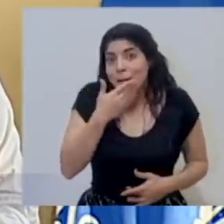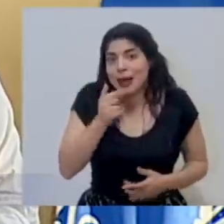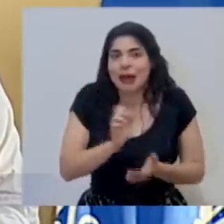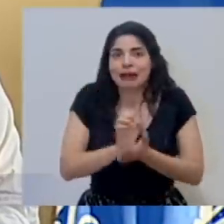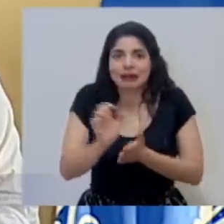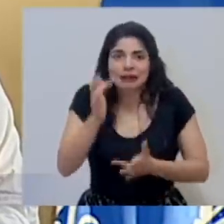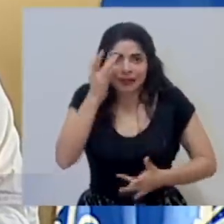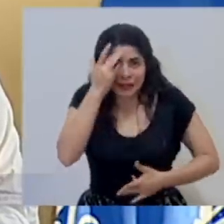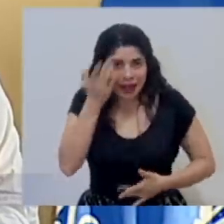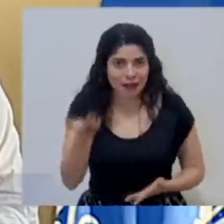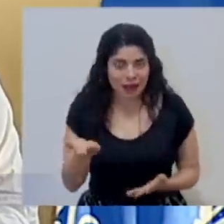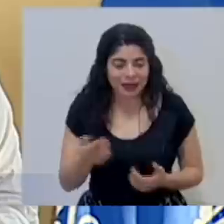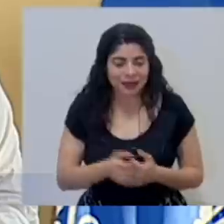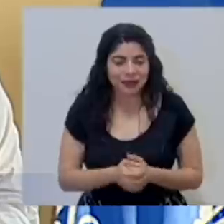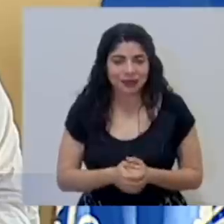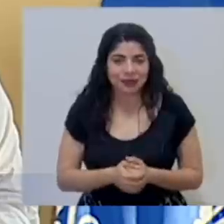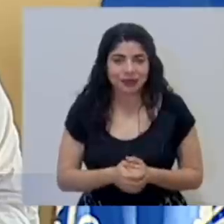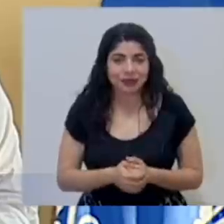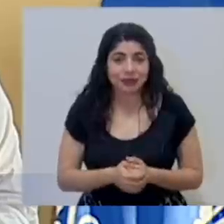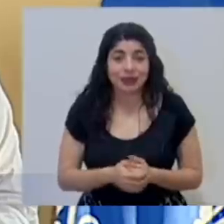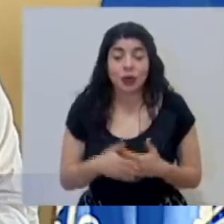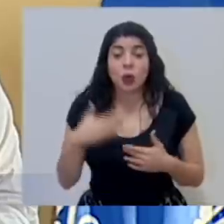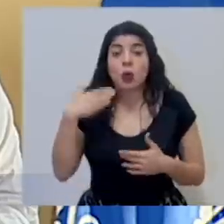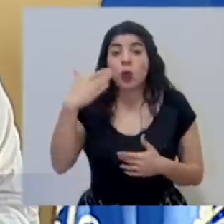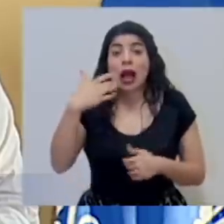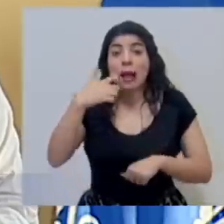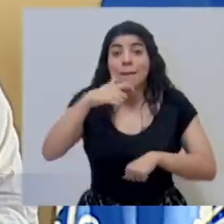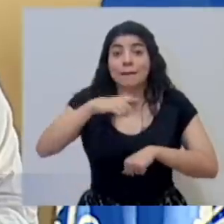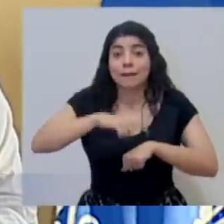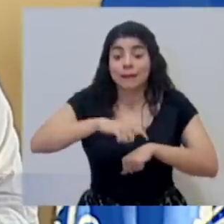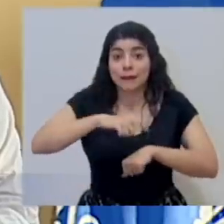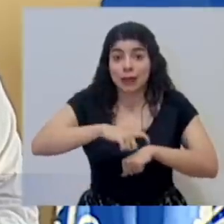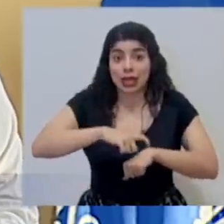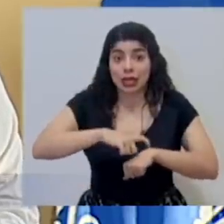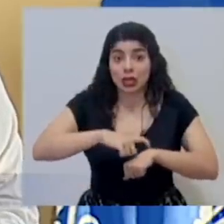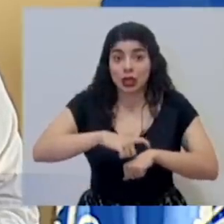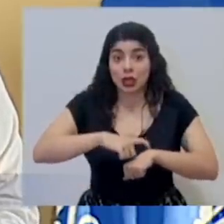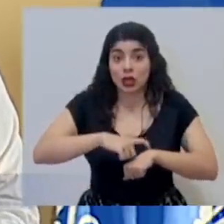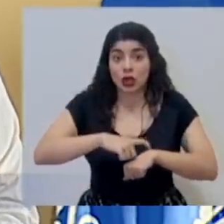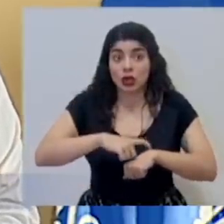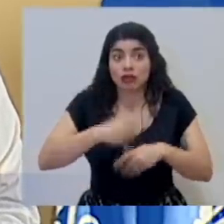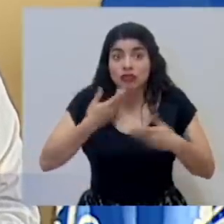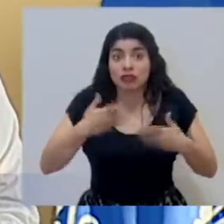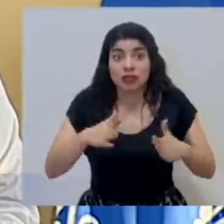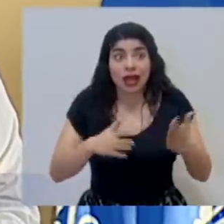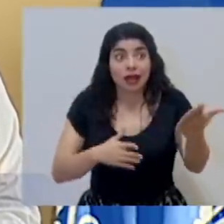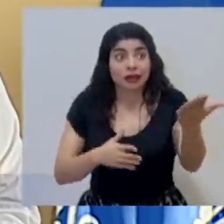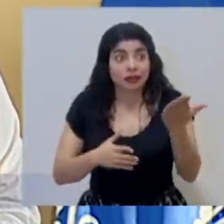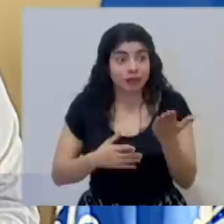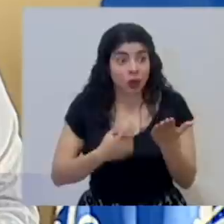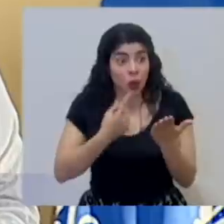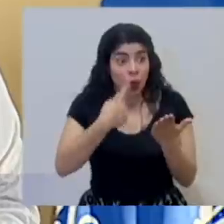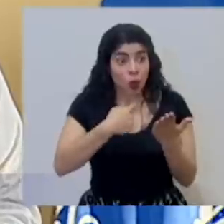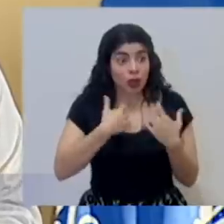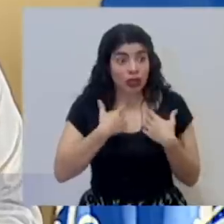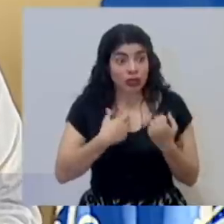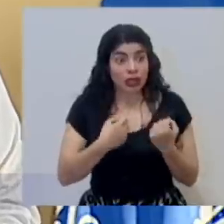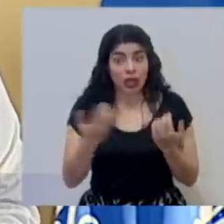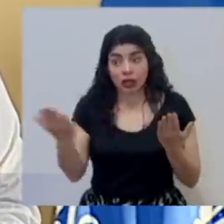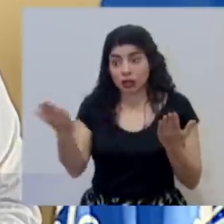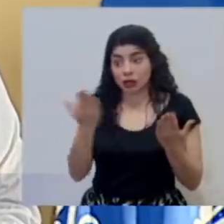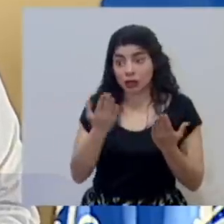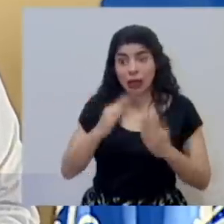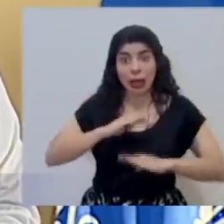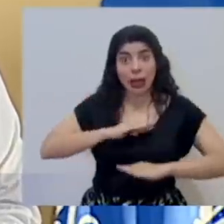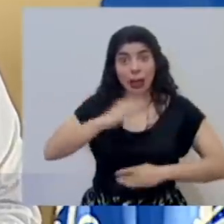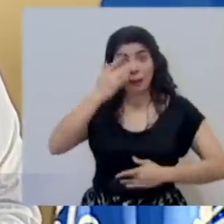Pero ya en el momento en que le dan una orden sanitaria y le dan una incapacidad,